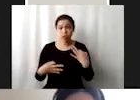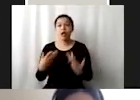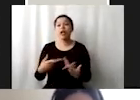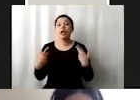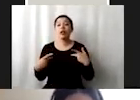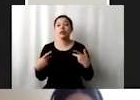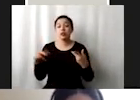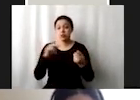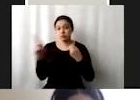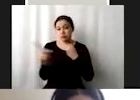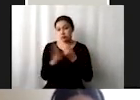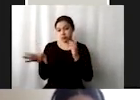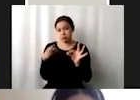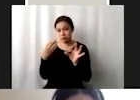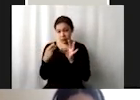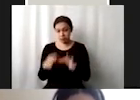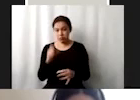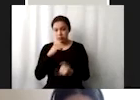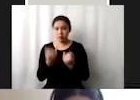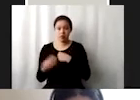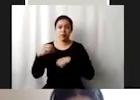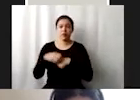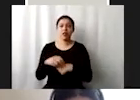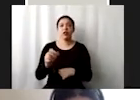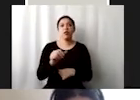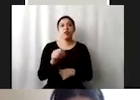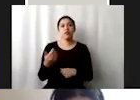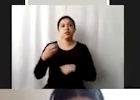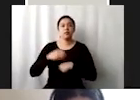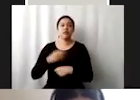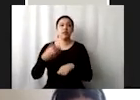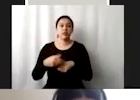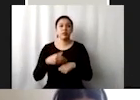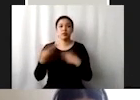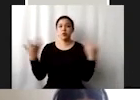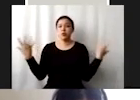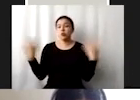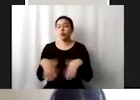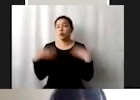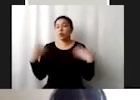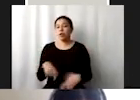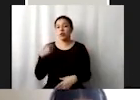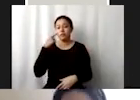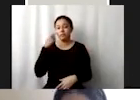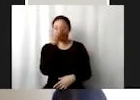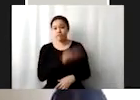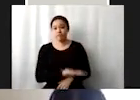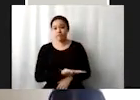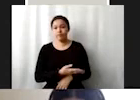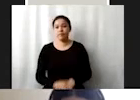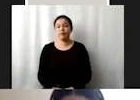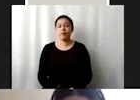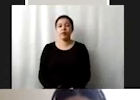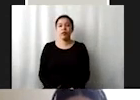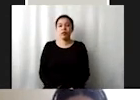cumplan entonces también está contemplada acá otro que tiene grandes números rojos es este ya vimos un poco